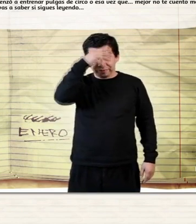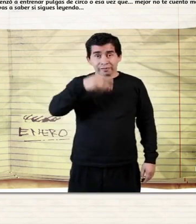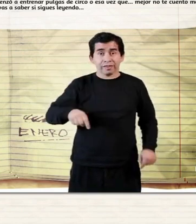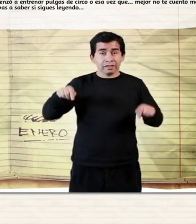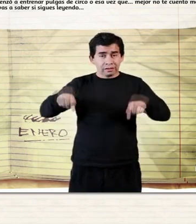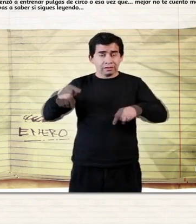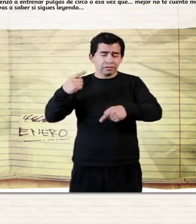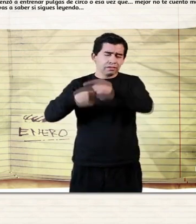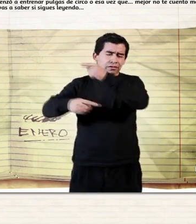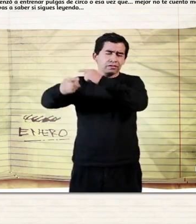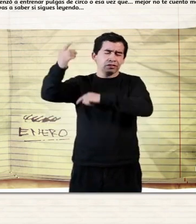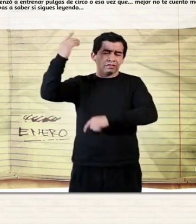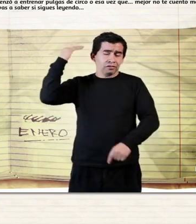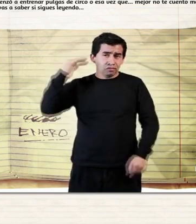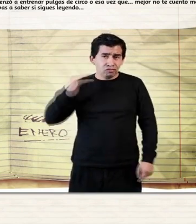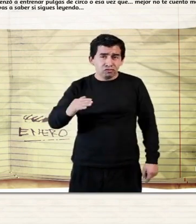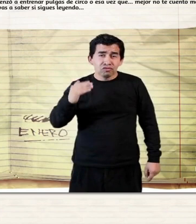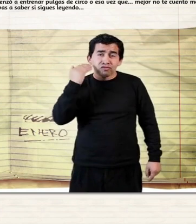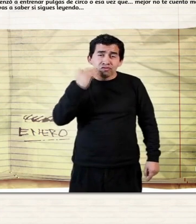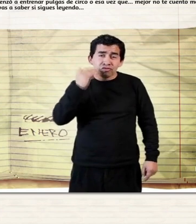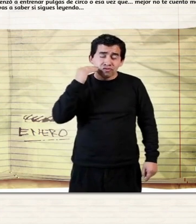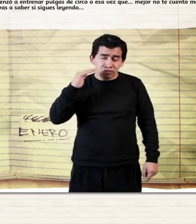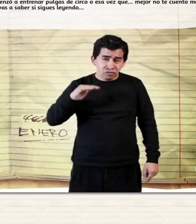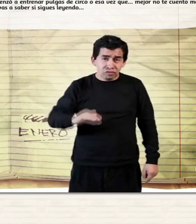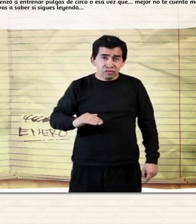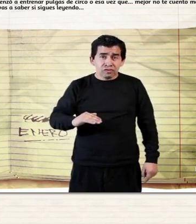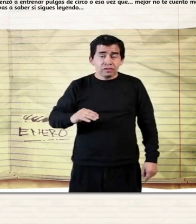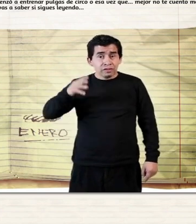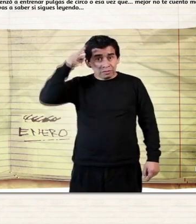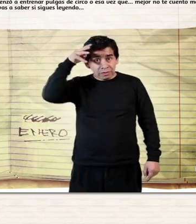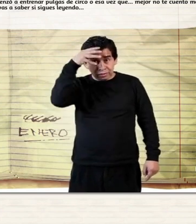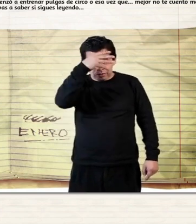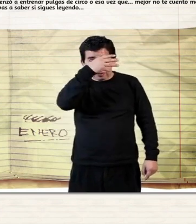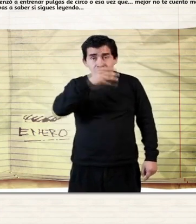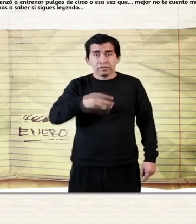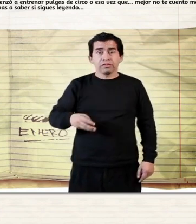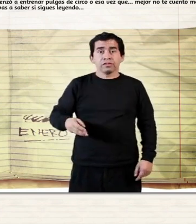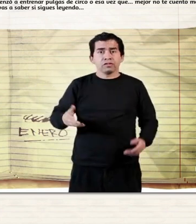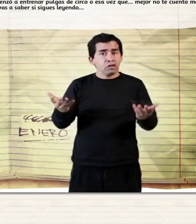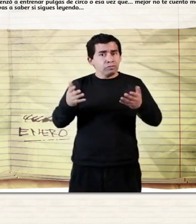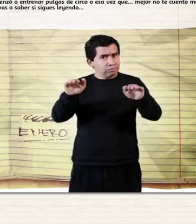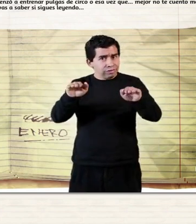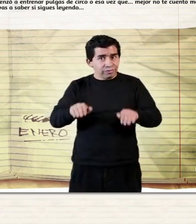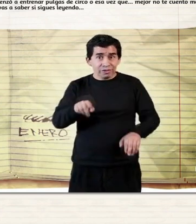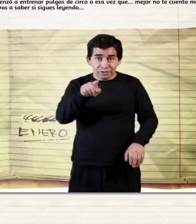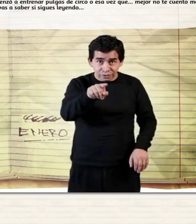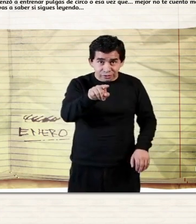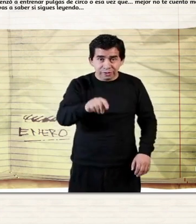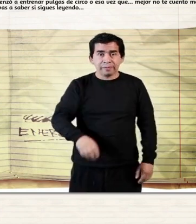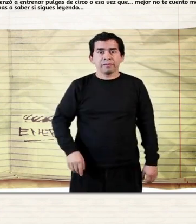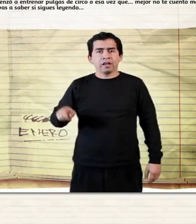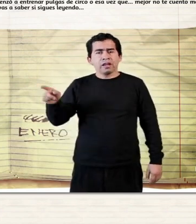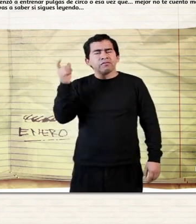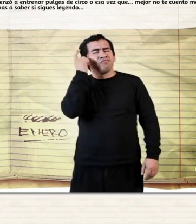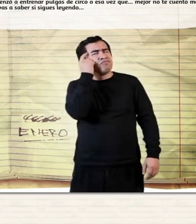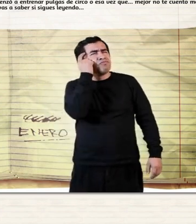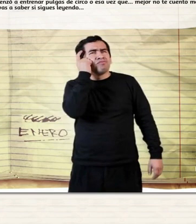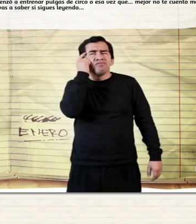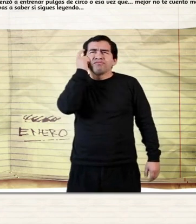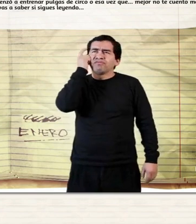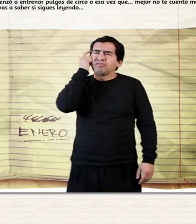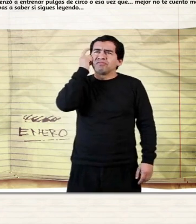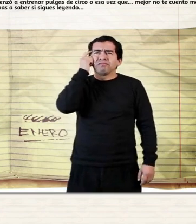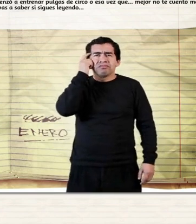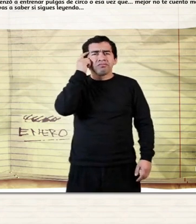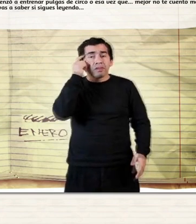Que un día decidió escribir Un diario de vida Donde anotaba todas las cosas que le pasaban En ese diario